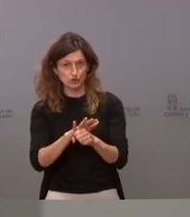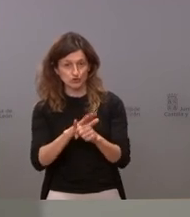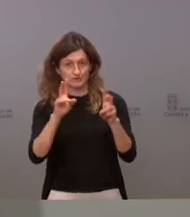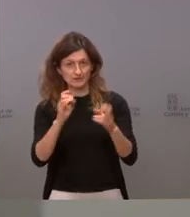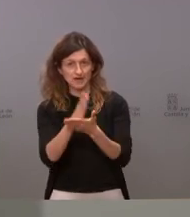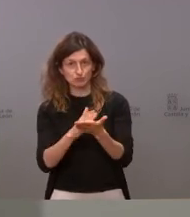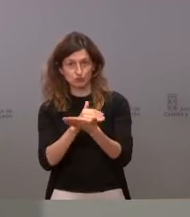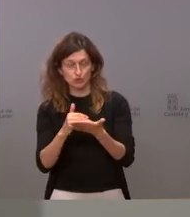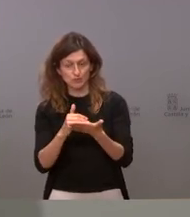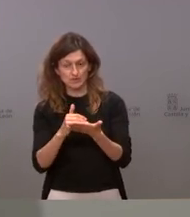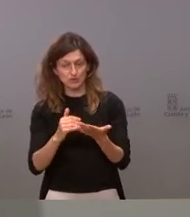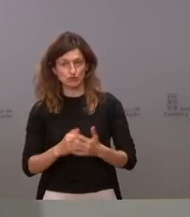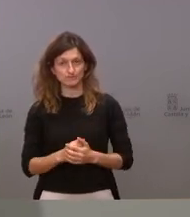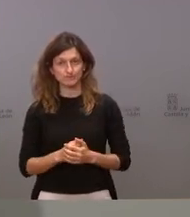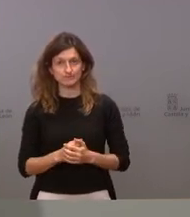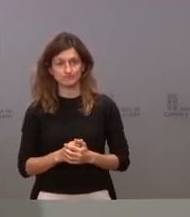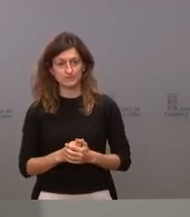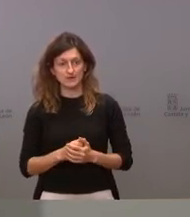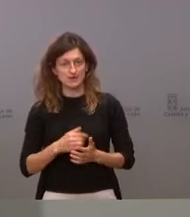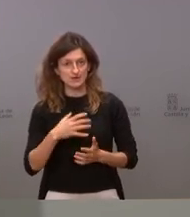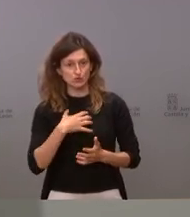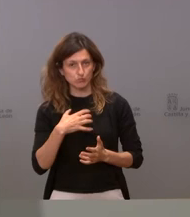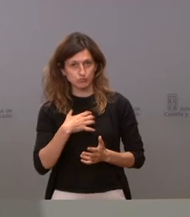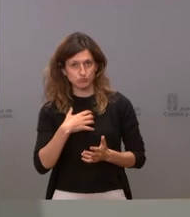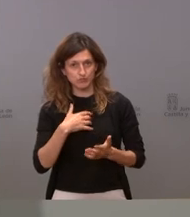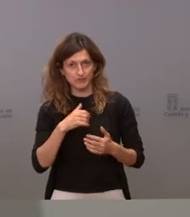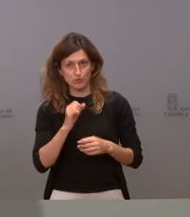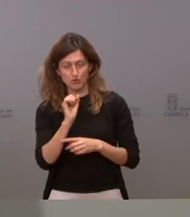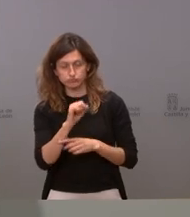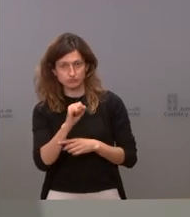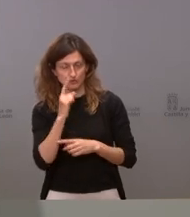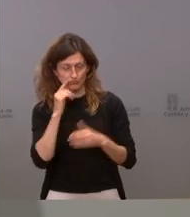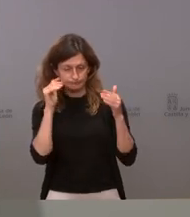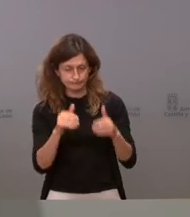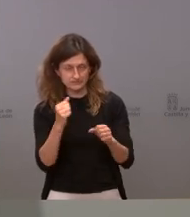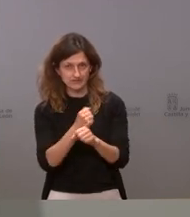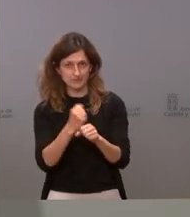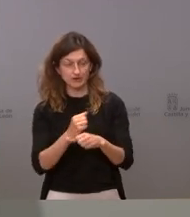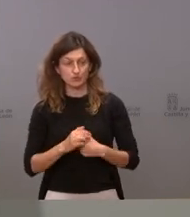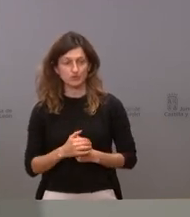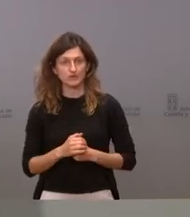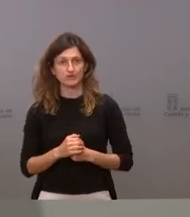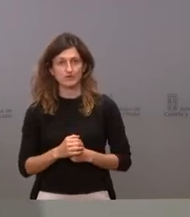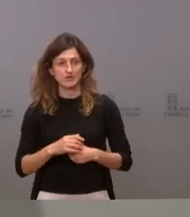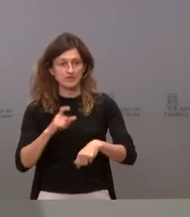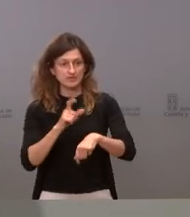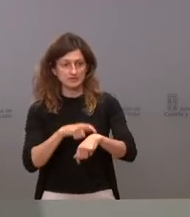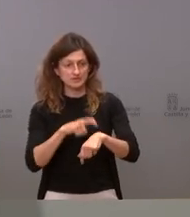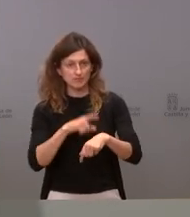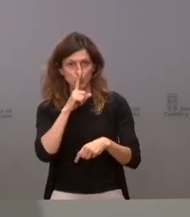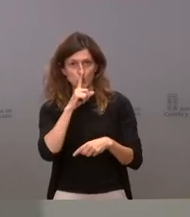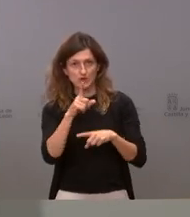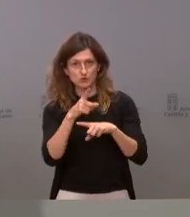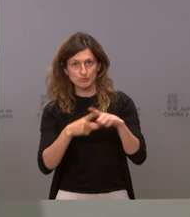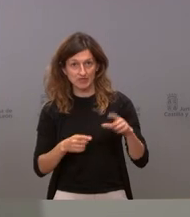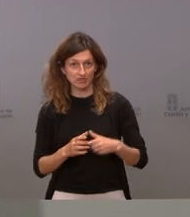autonómico y no podemos dejar pasar esta ocasión sin hacer este trabajo sobre el tiempo transcurrido en la Losergo un año y medio